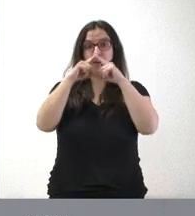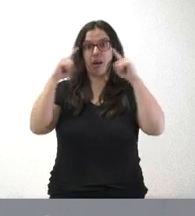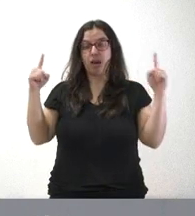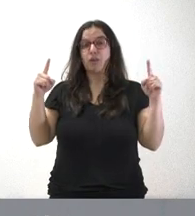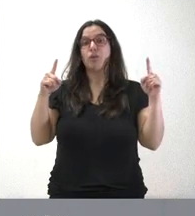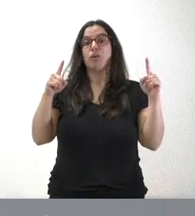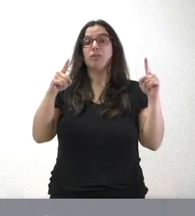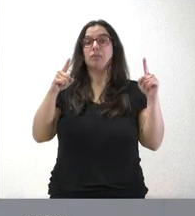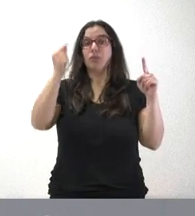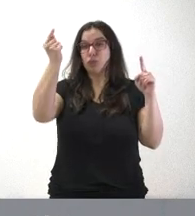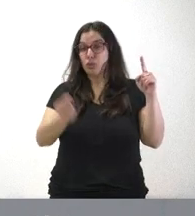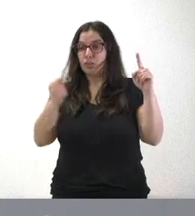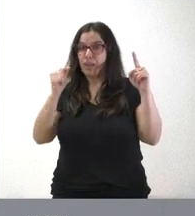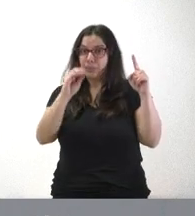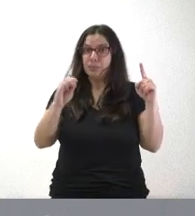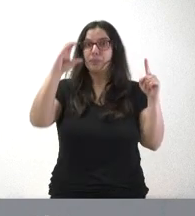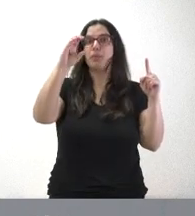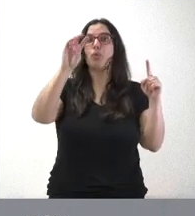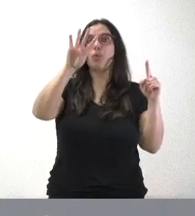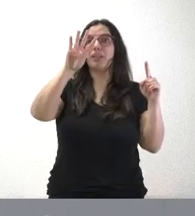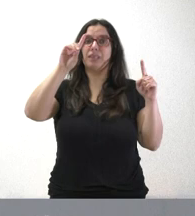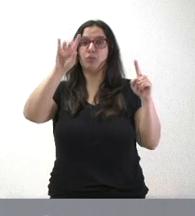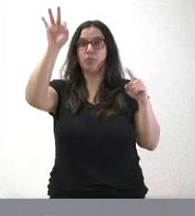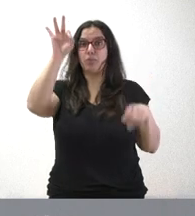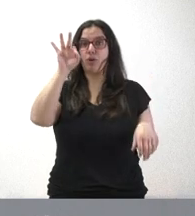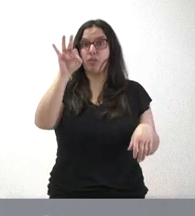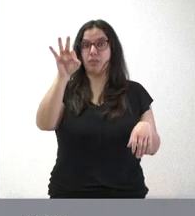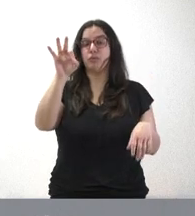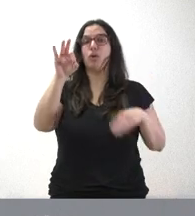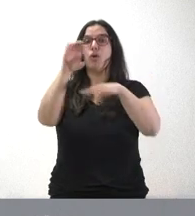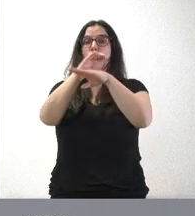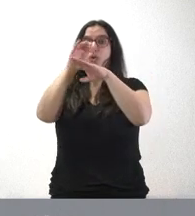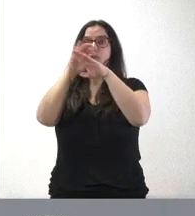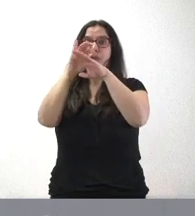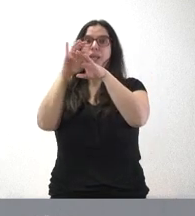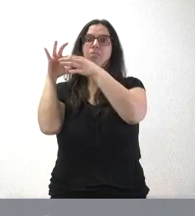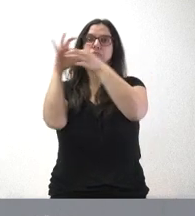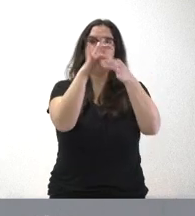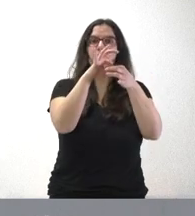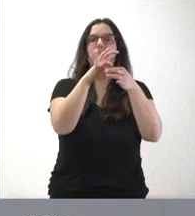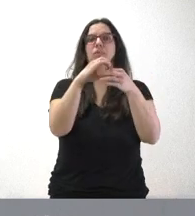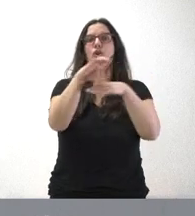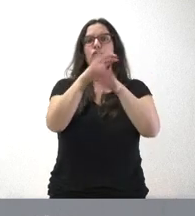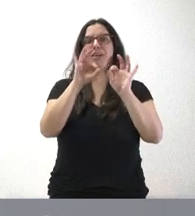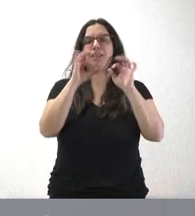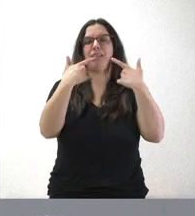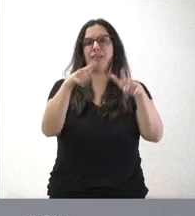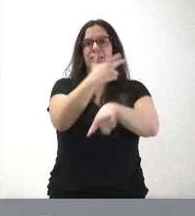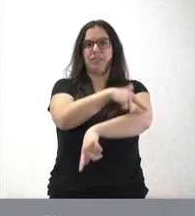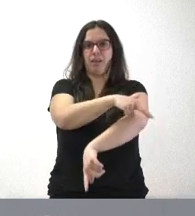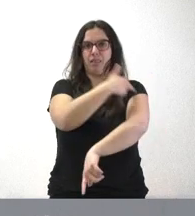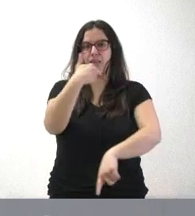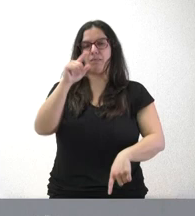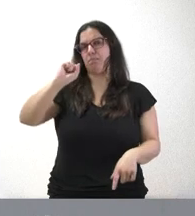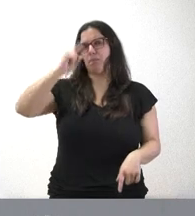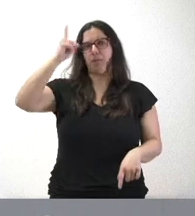41% de los créditos que tienen las consejerías está asignado a la Consejería de Sanidad. Es la primera